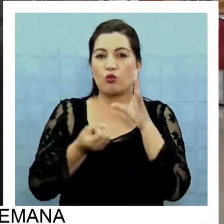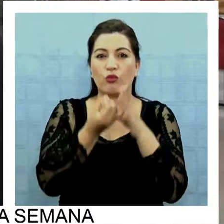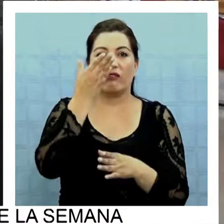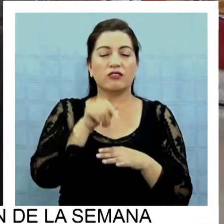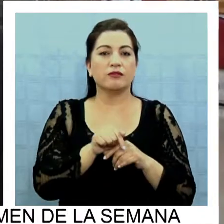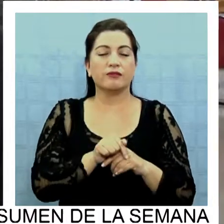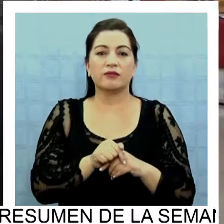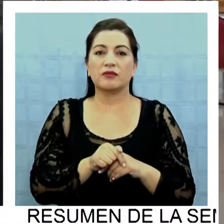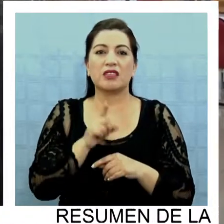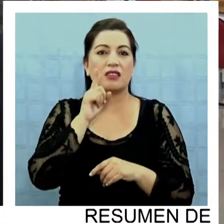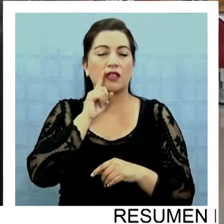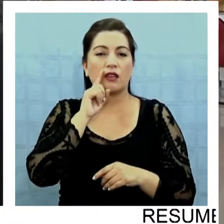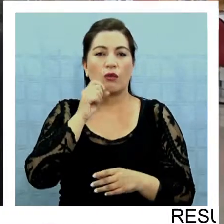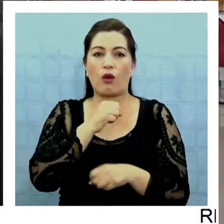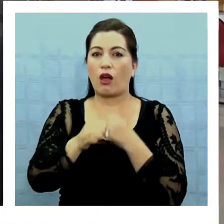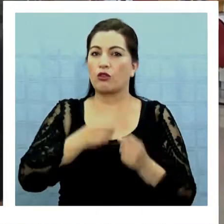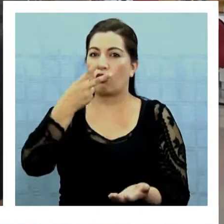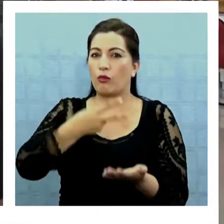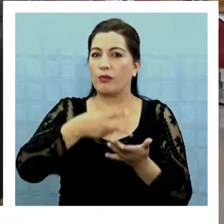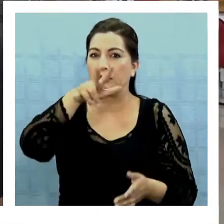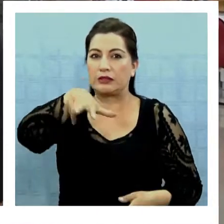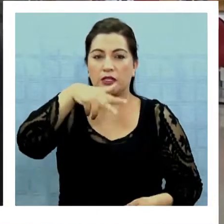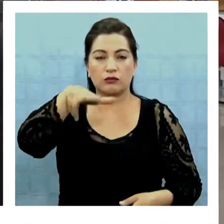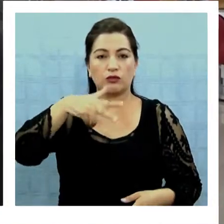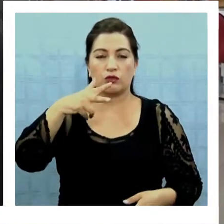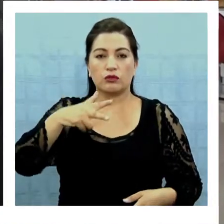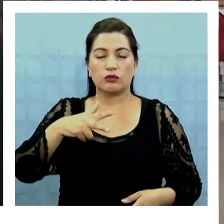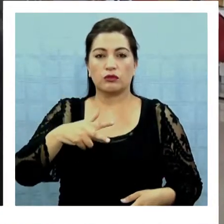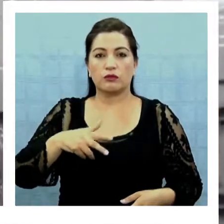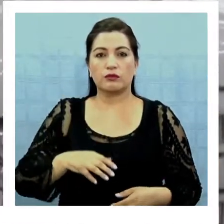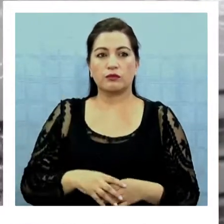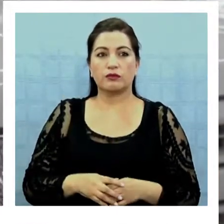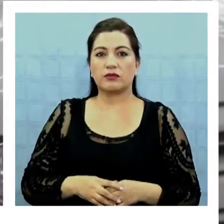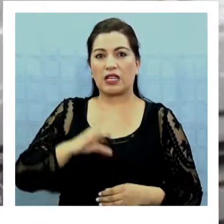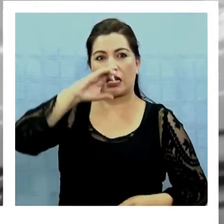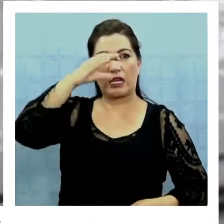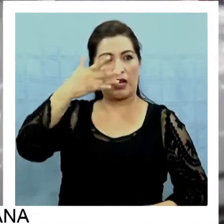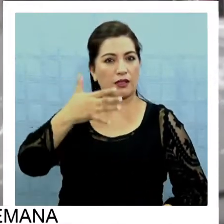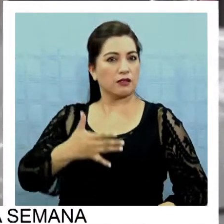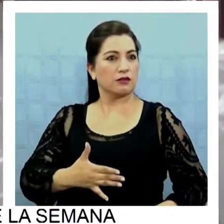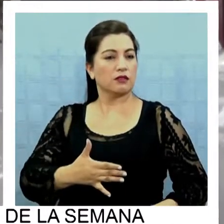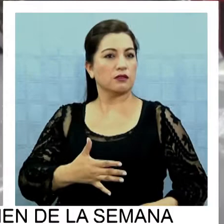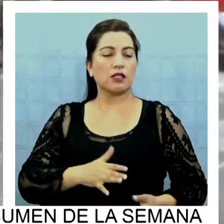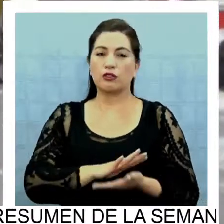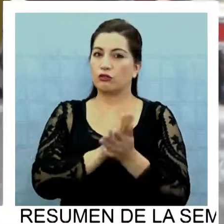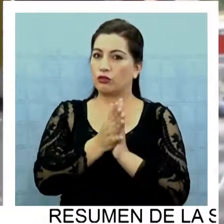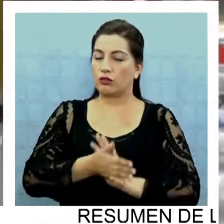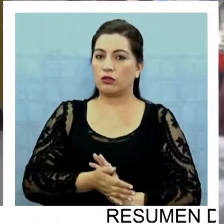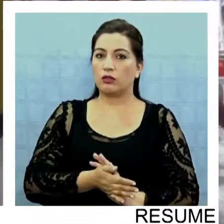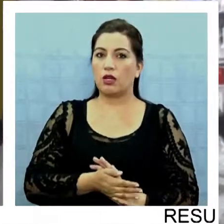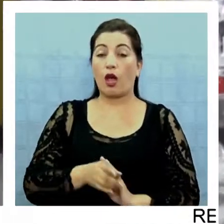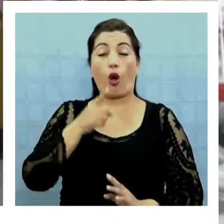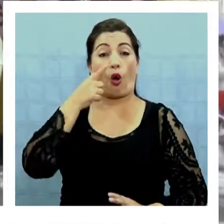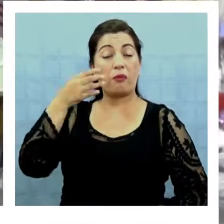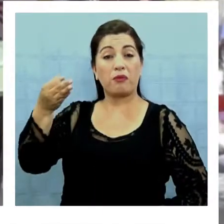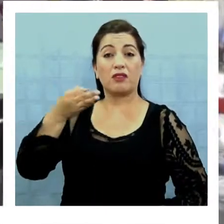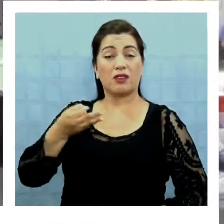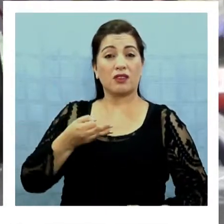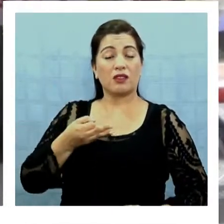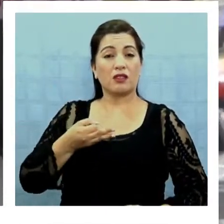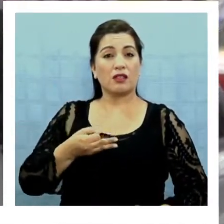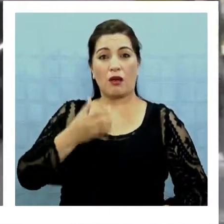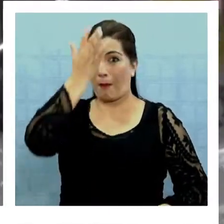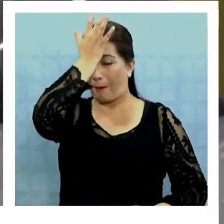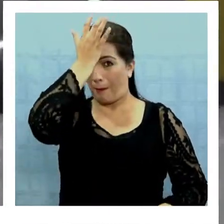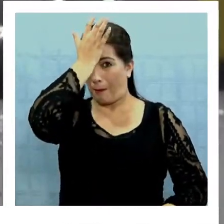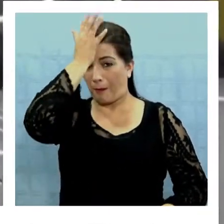todo lo que tiene un 2018 en características y equipamiento. Según nos cuenta, el vehículo que usará